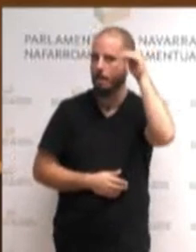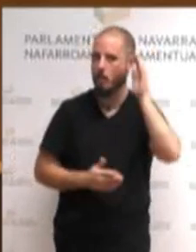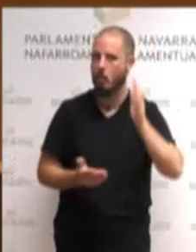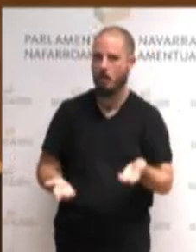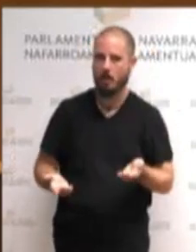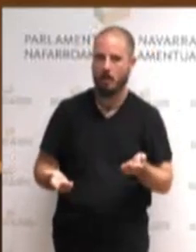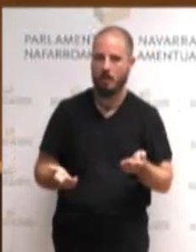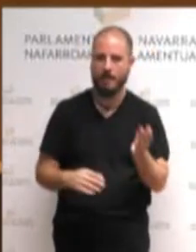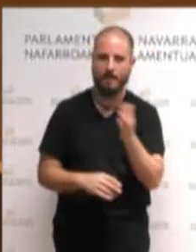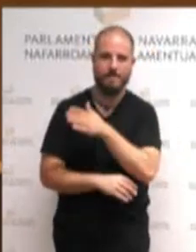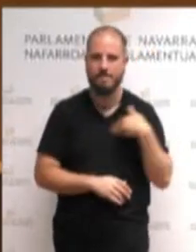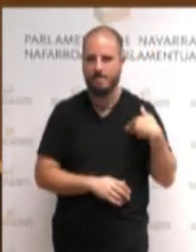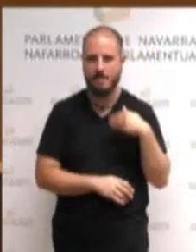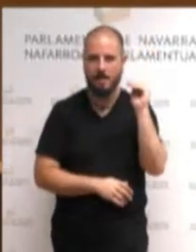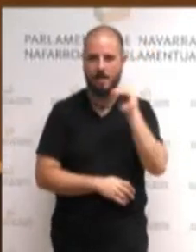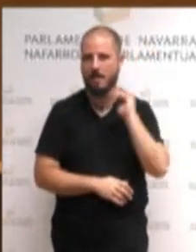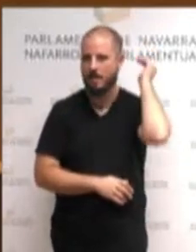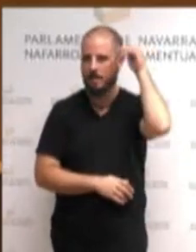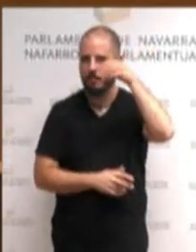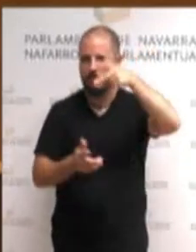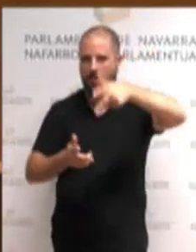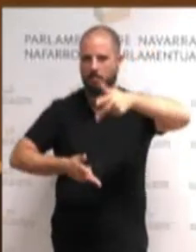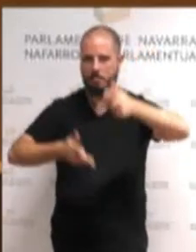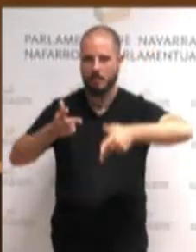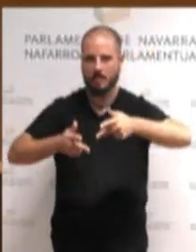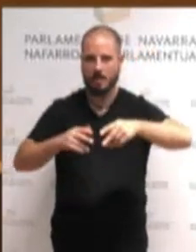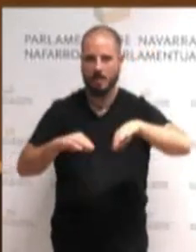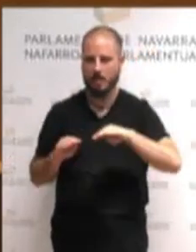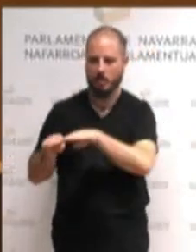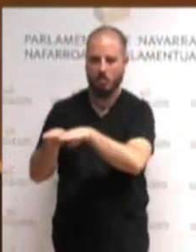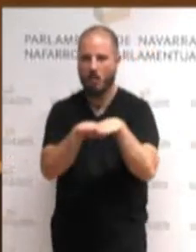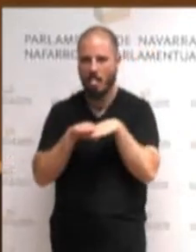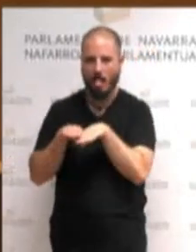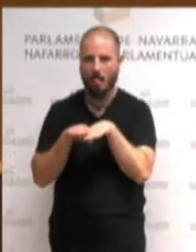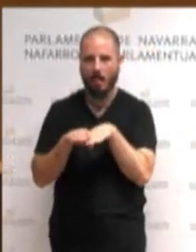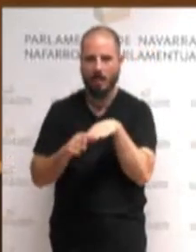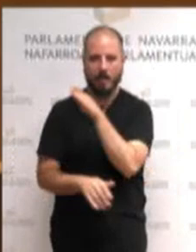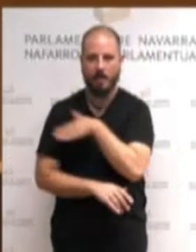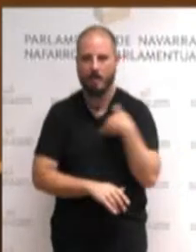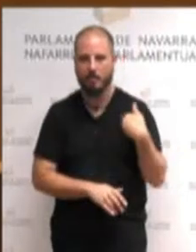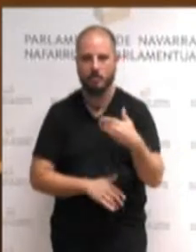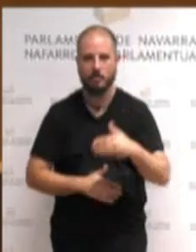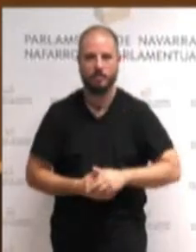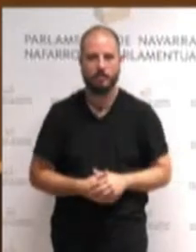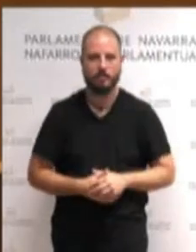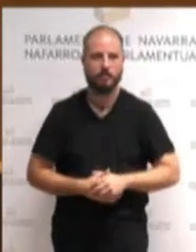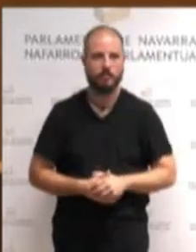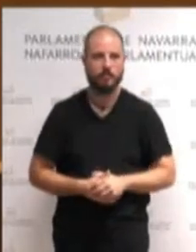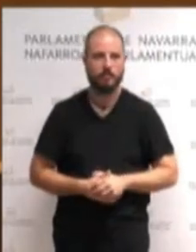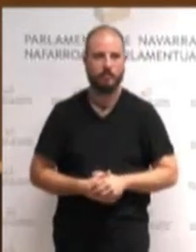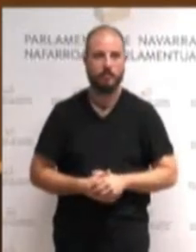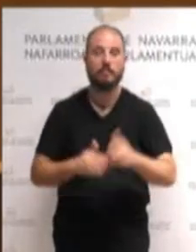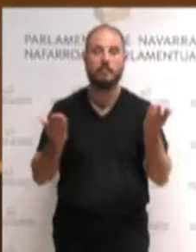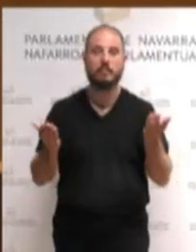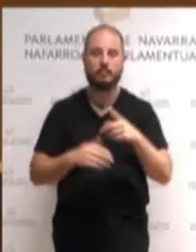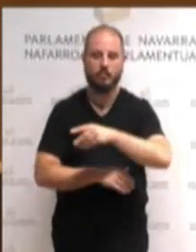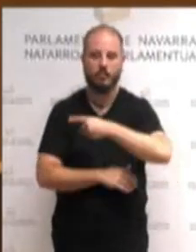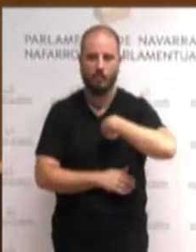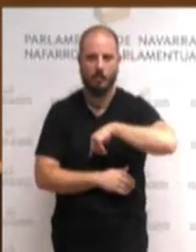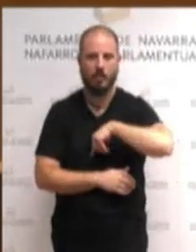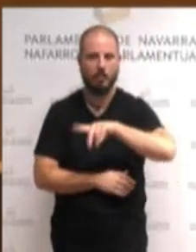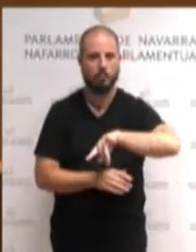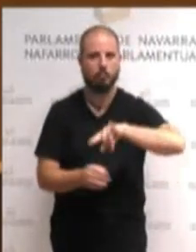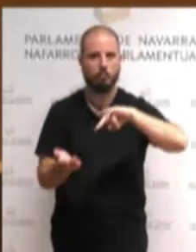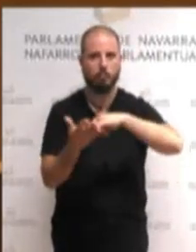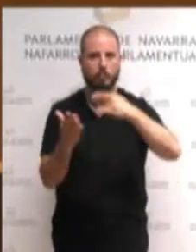conformar una república vasca de iguales. En definitiva, tenemos un proyecto político,